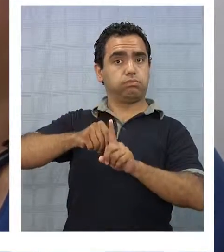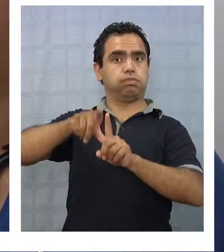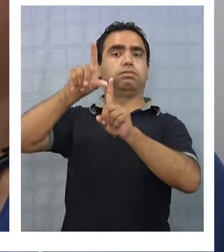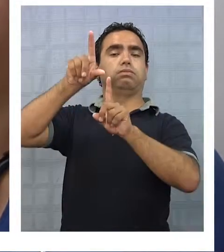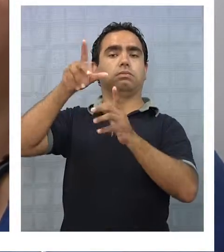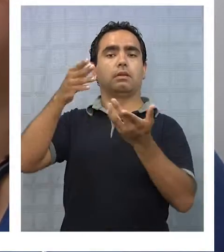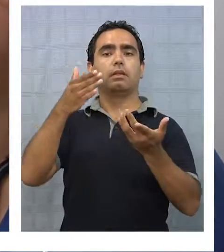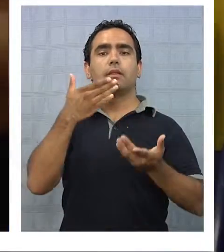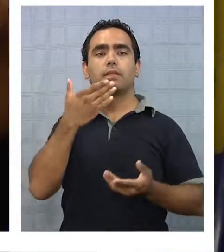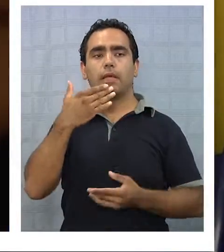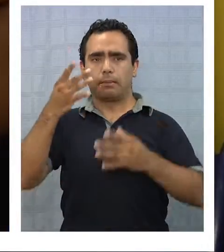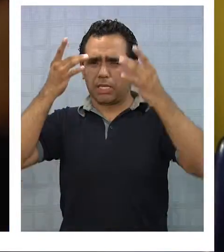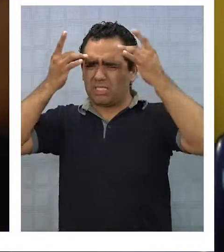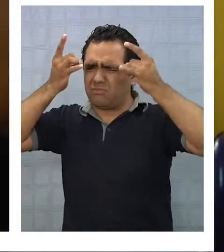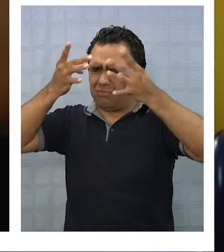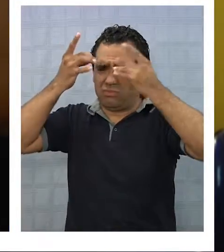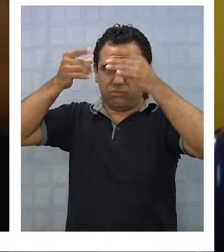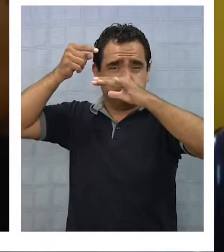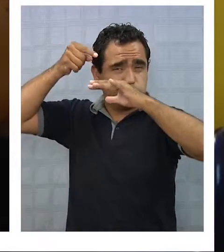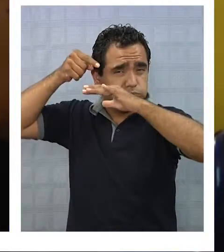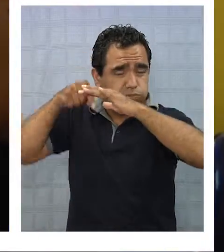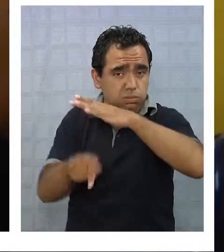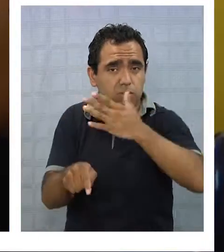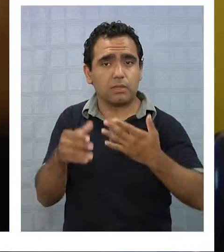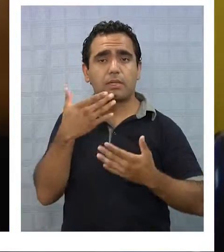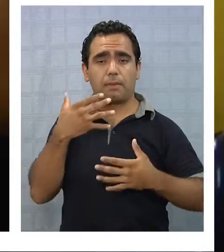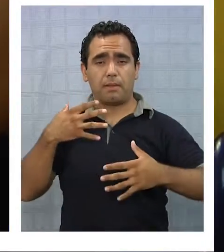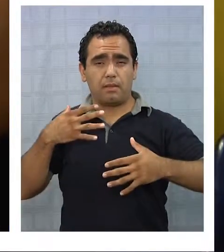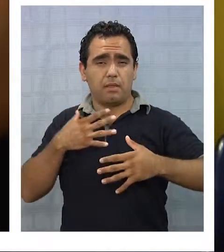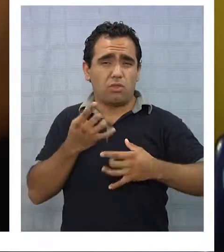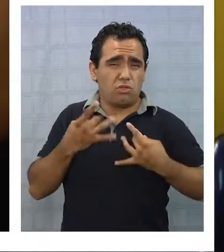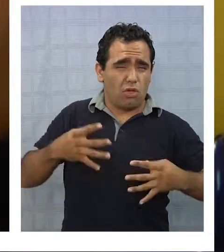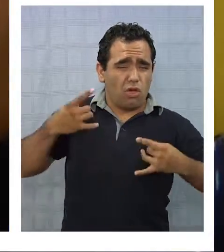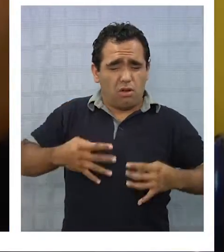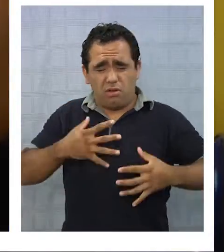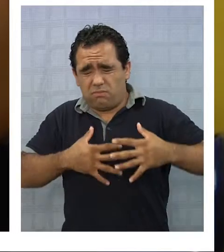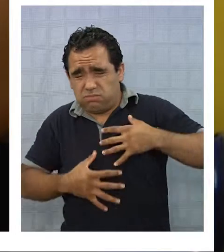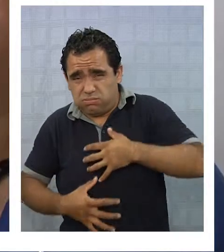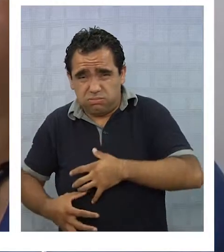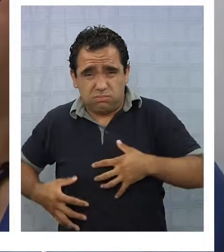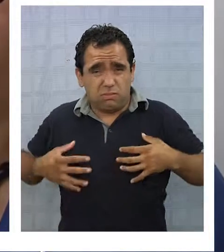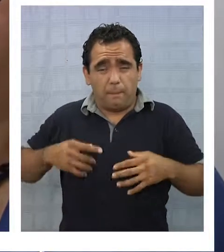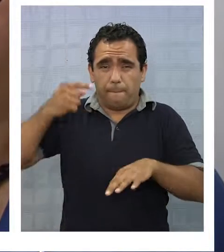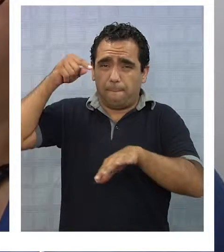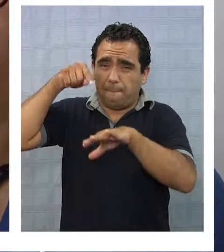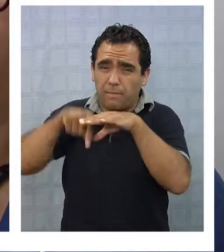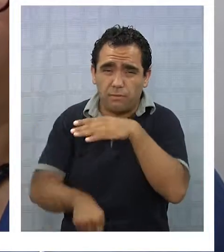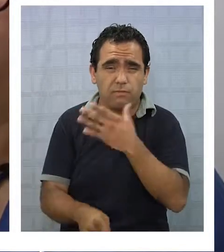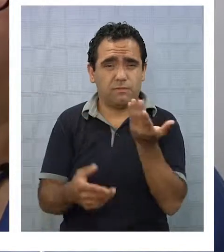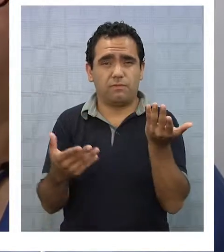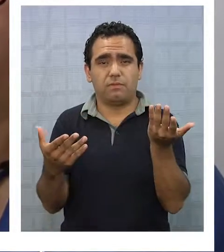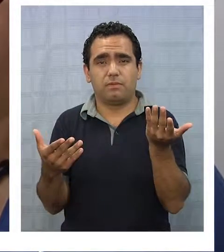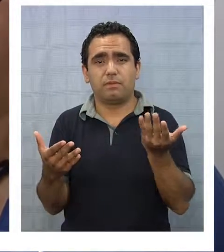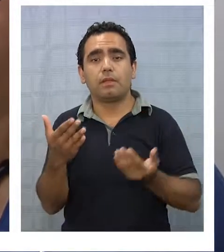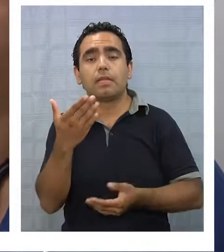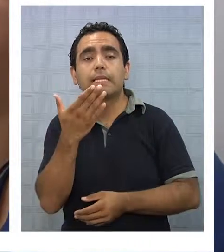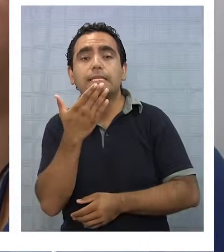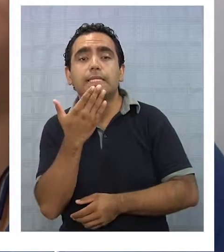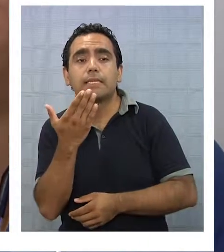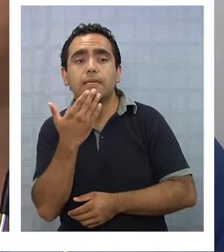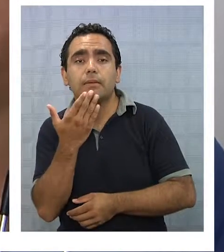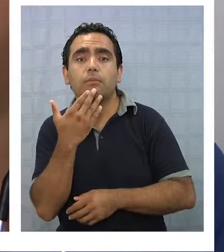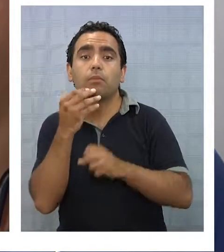dolor de cabeza intenso, dolores musculares sí ya más intensos, nos va a dar además,